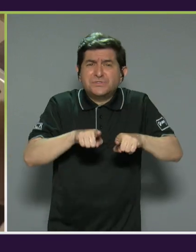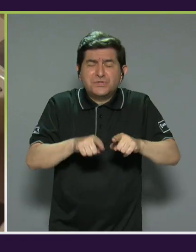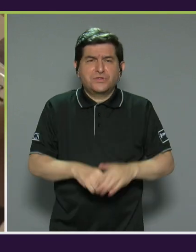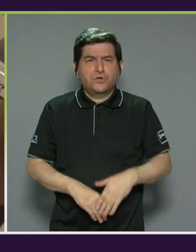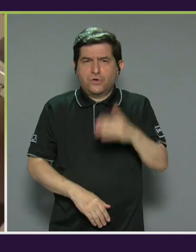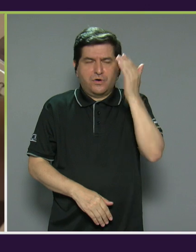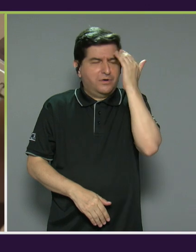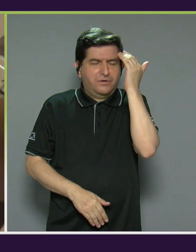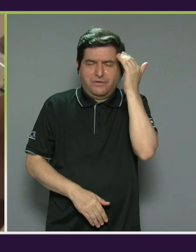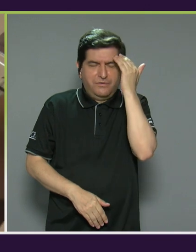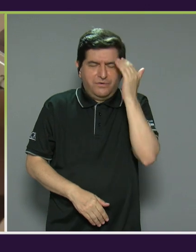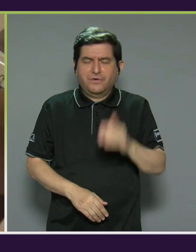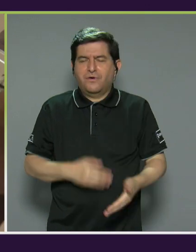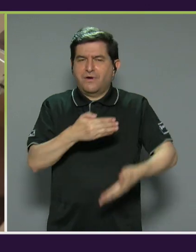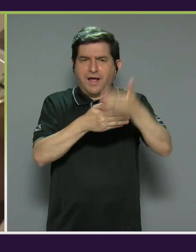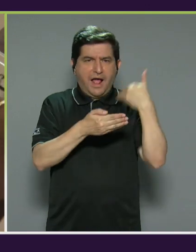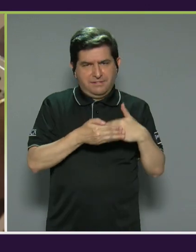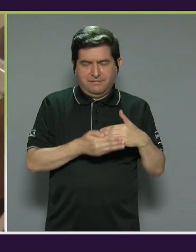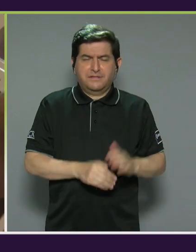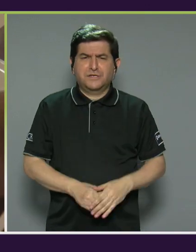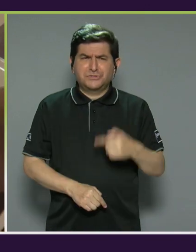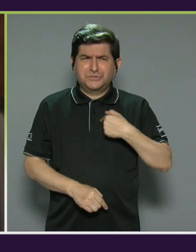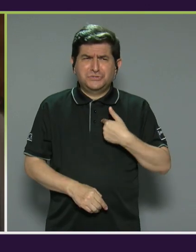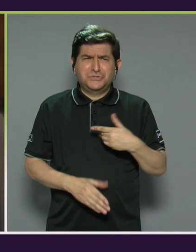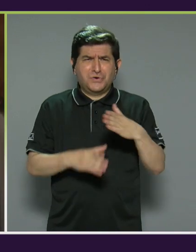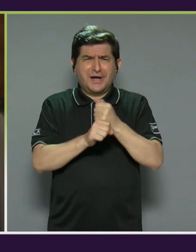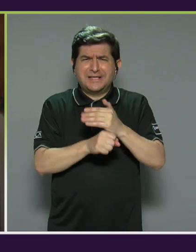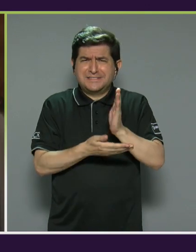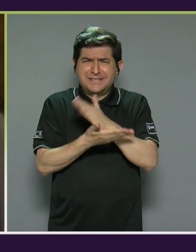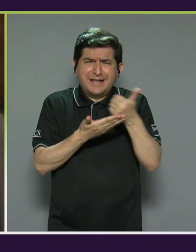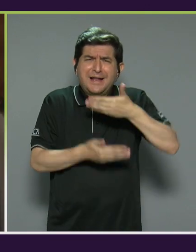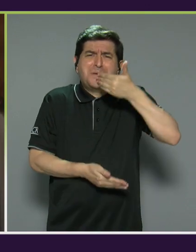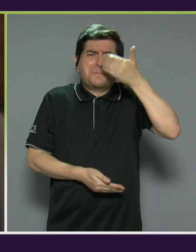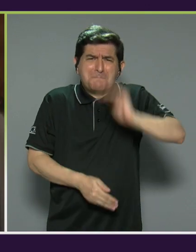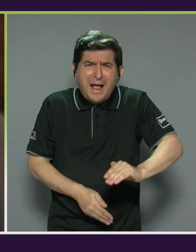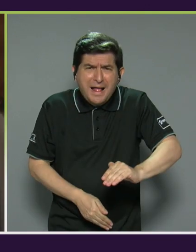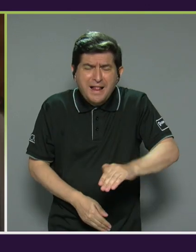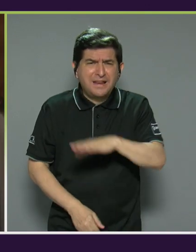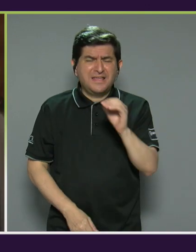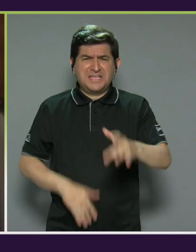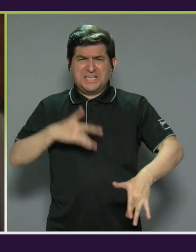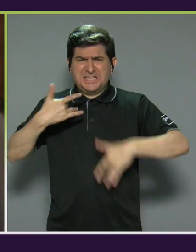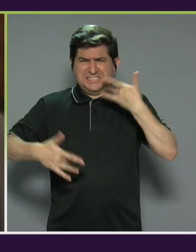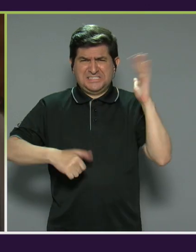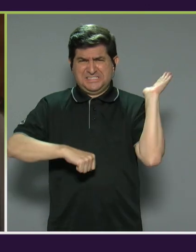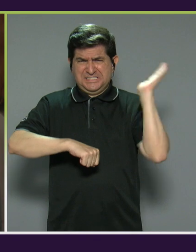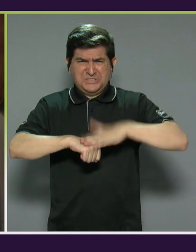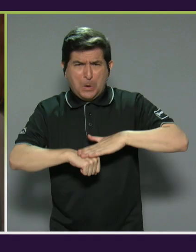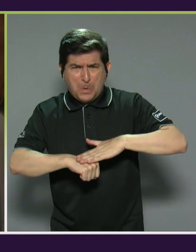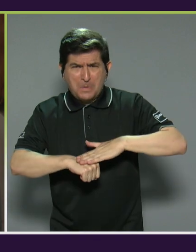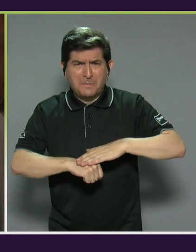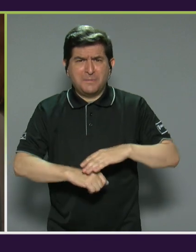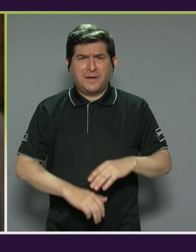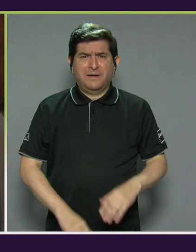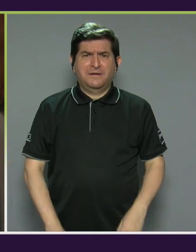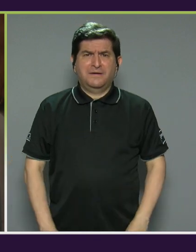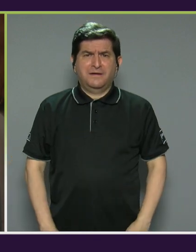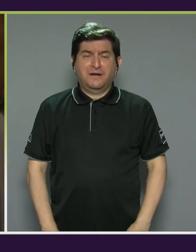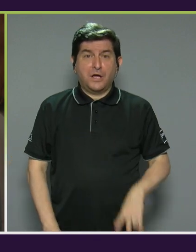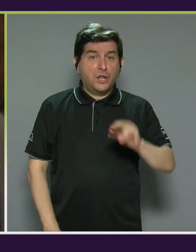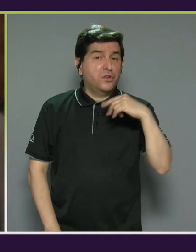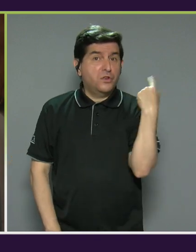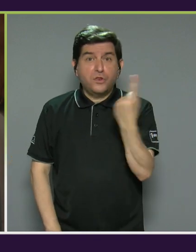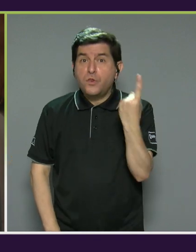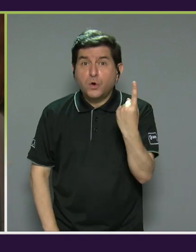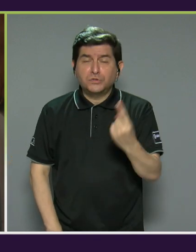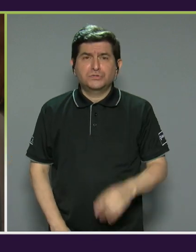conocimiento, habré hecho algo yo malo. Y luego el sentimiento de culpa de, no solo